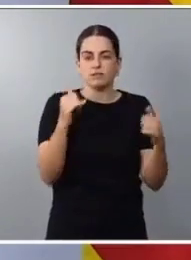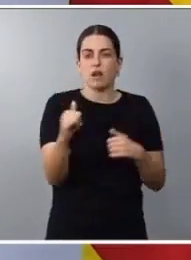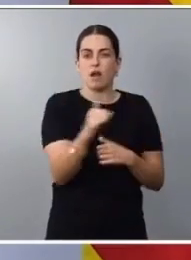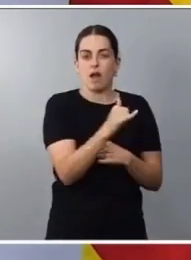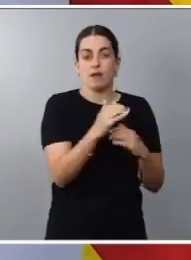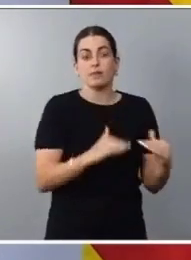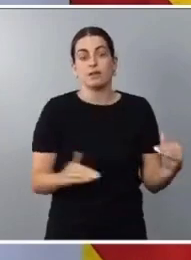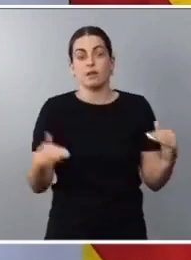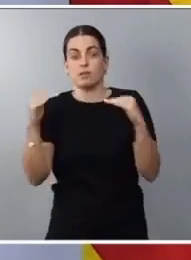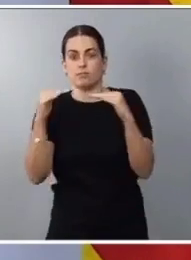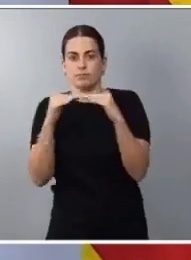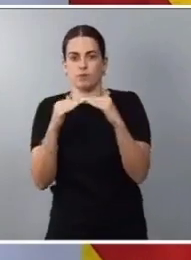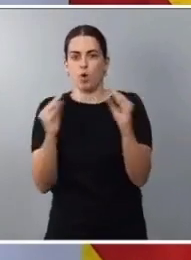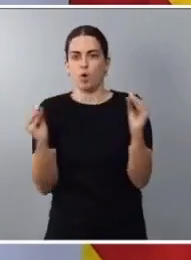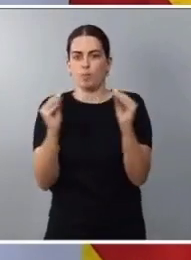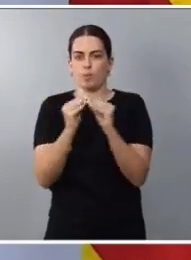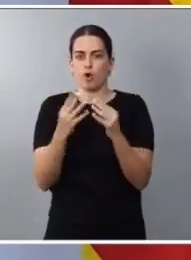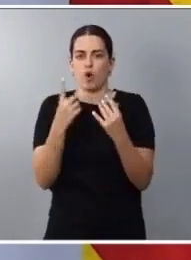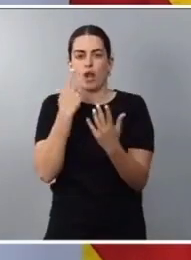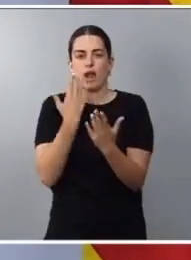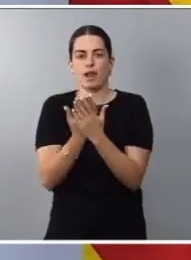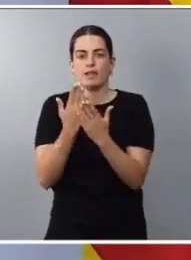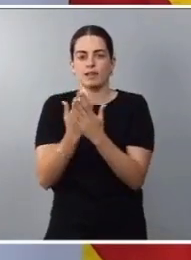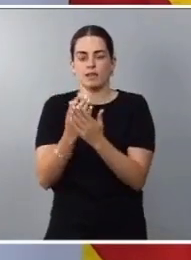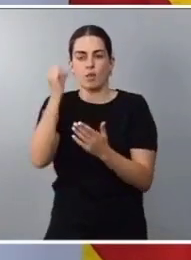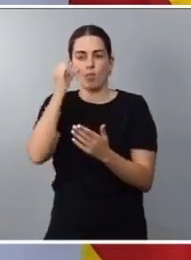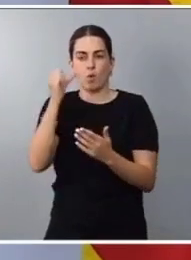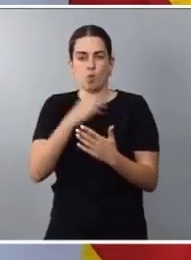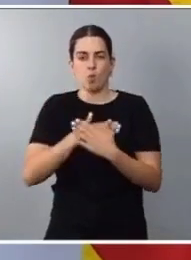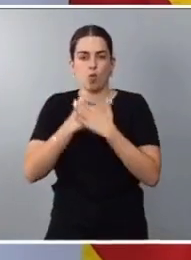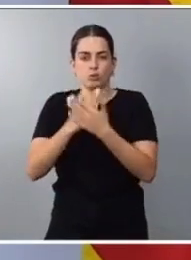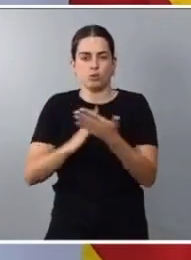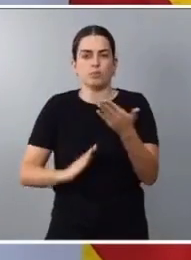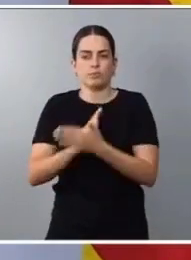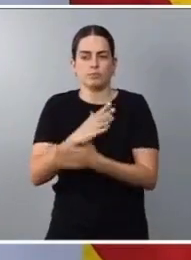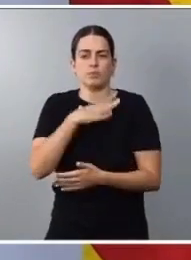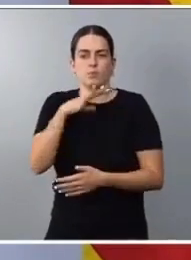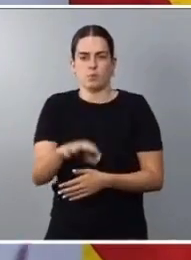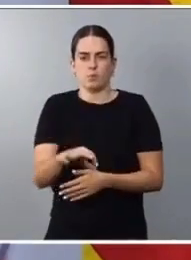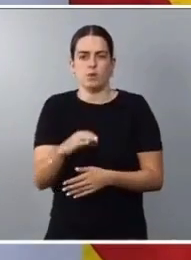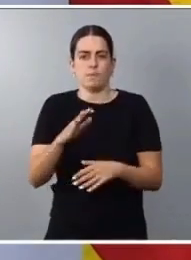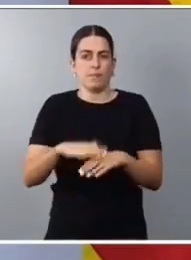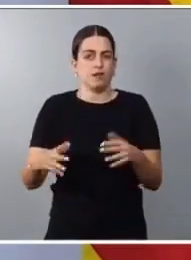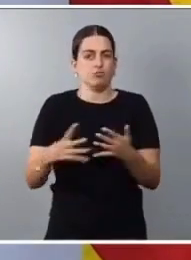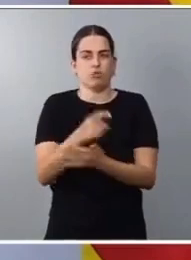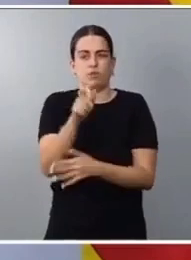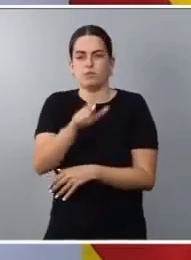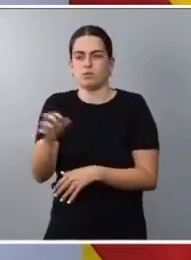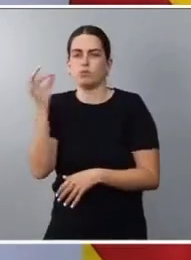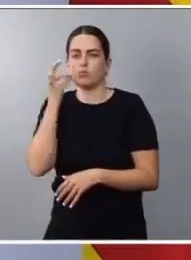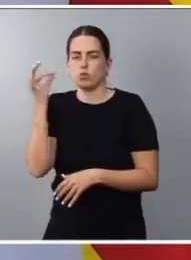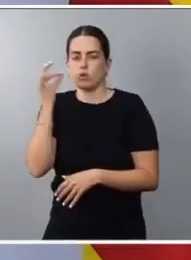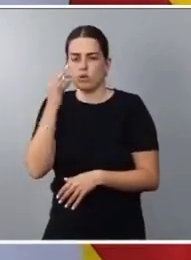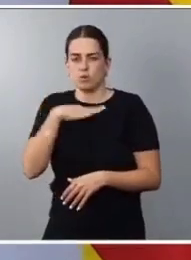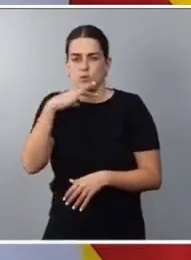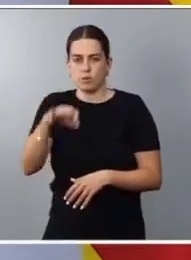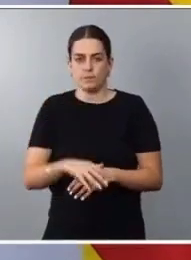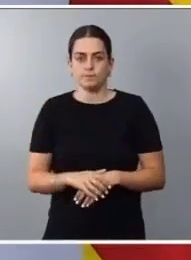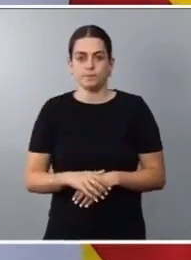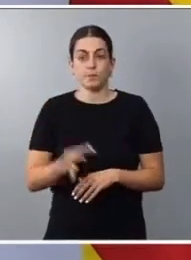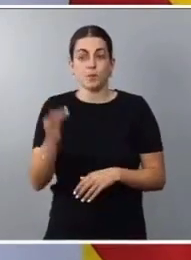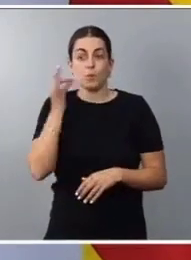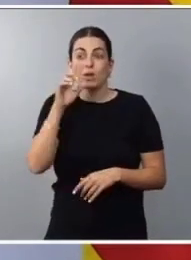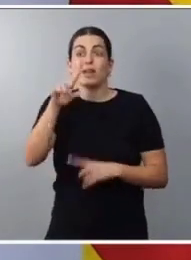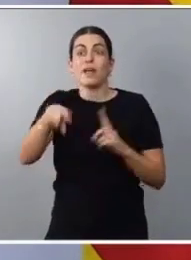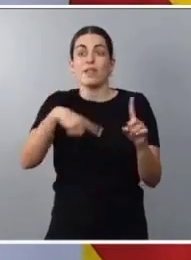garantía del derecho a la interrupción voluntaria del embarazo para todas las mujeres. Las mujeres tendrán también derecho a una